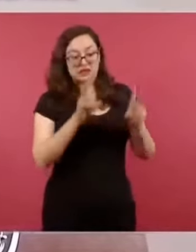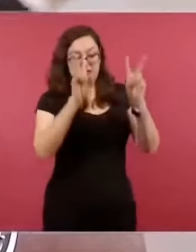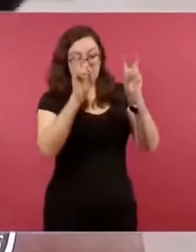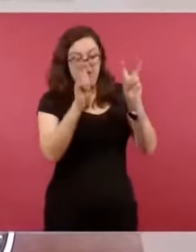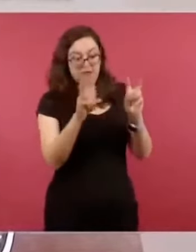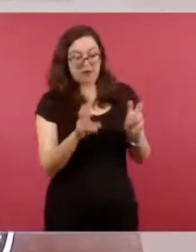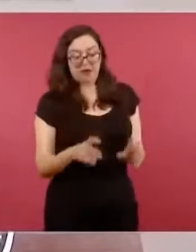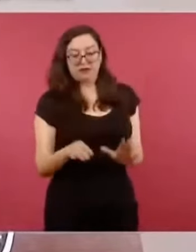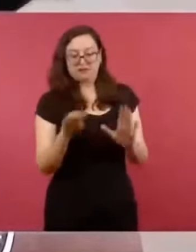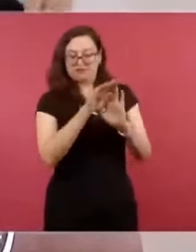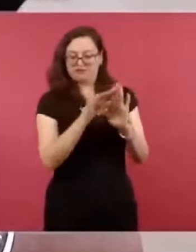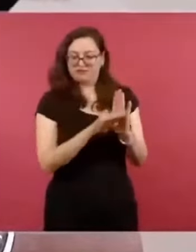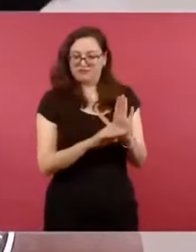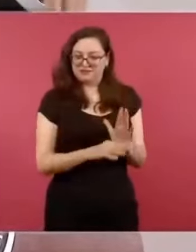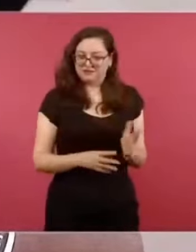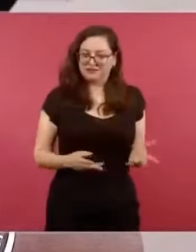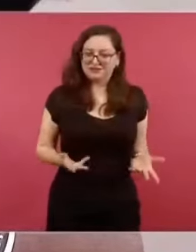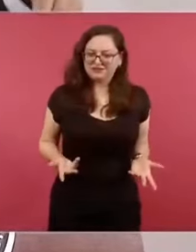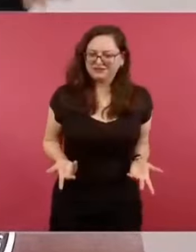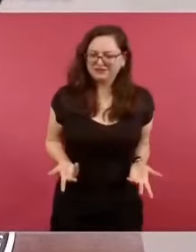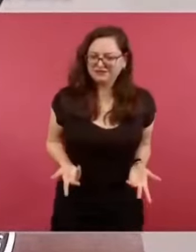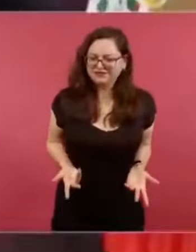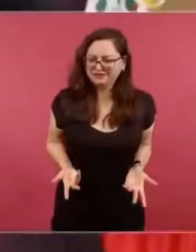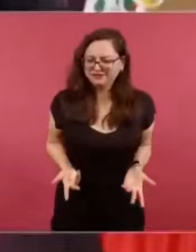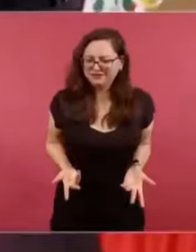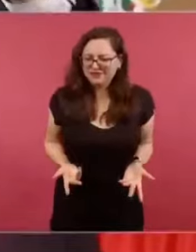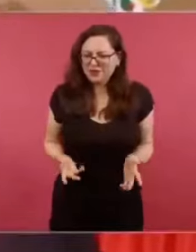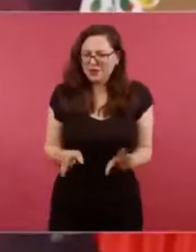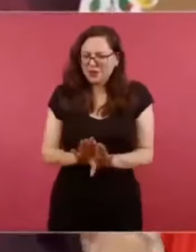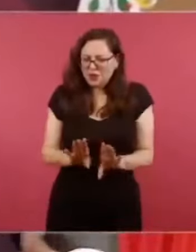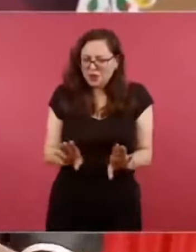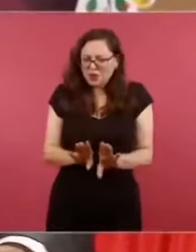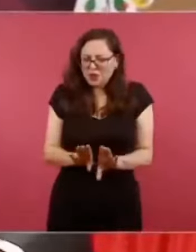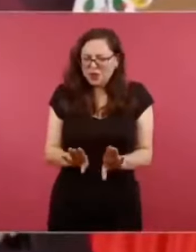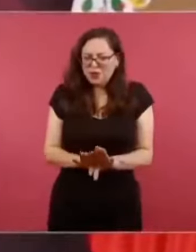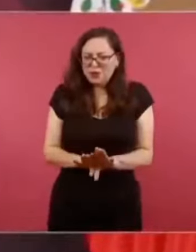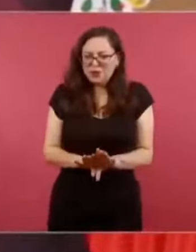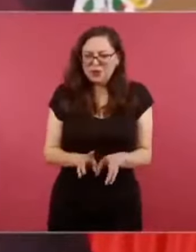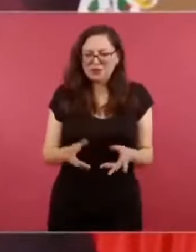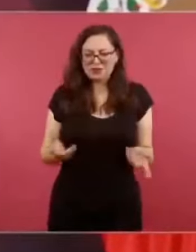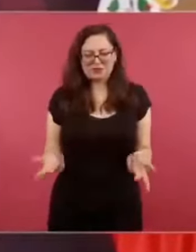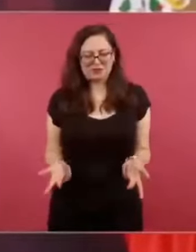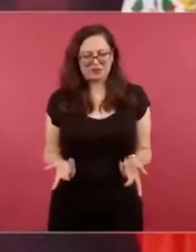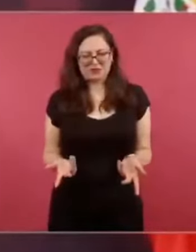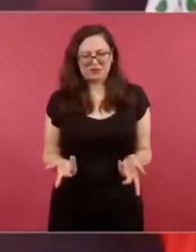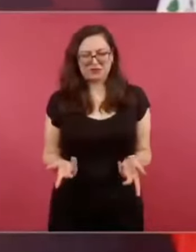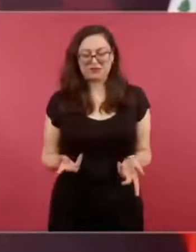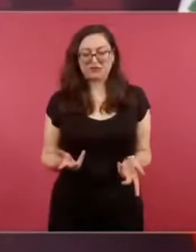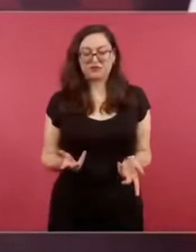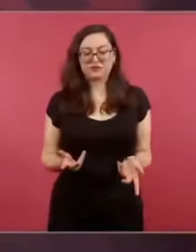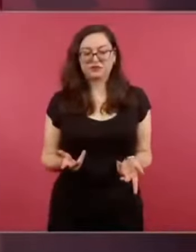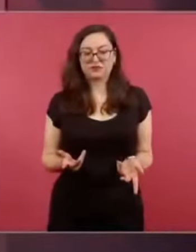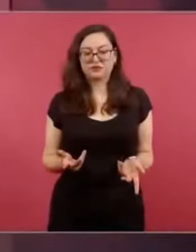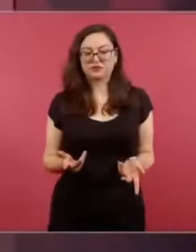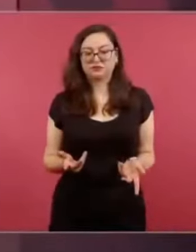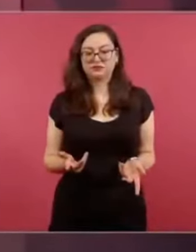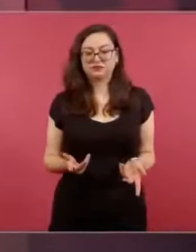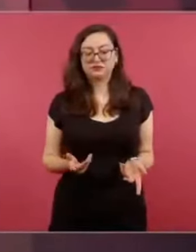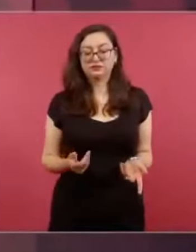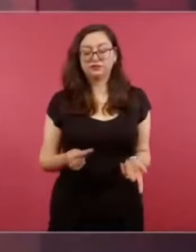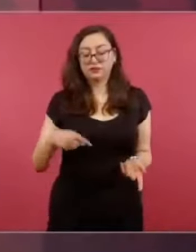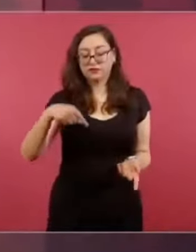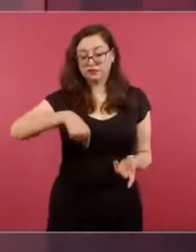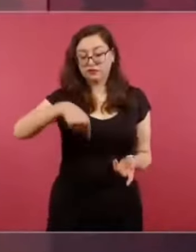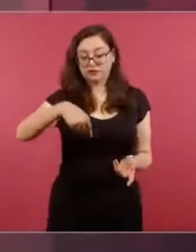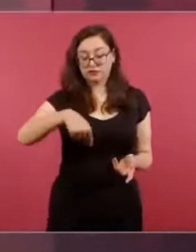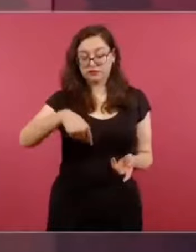que aquí en México acaso se creó la agenda de las llamadas reformas